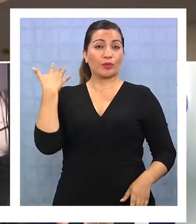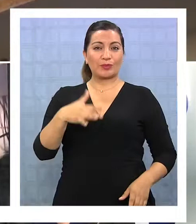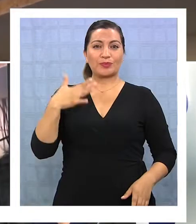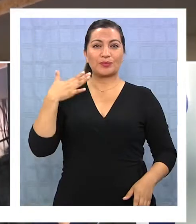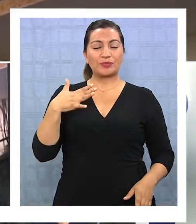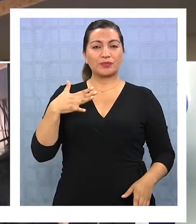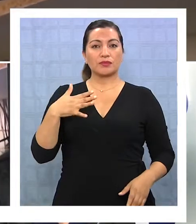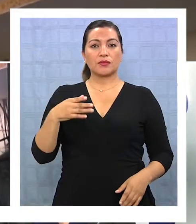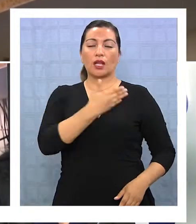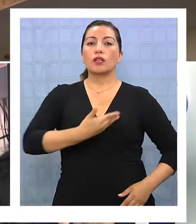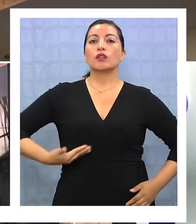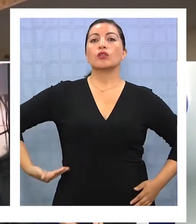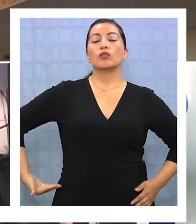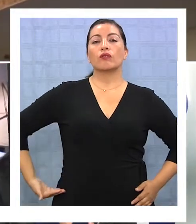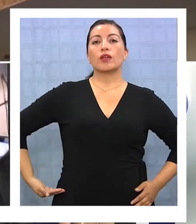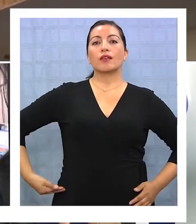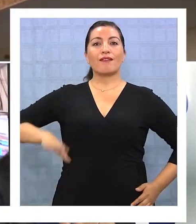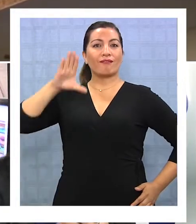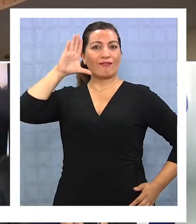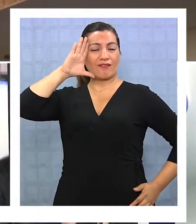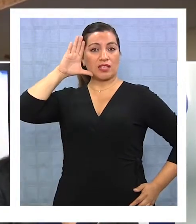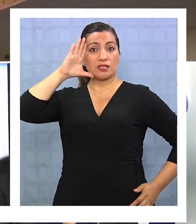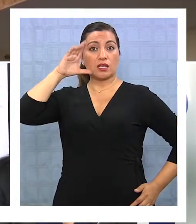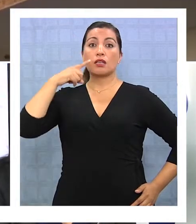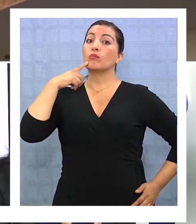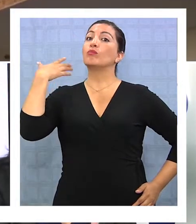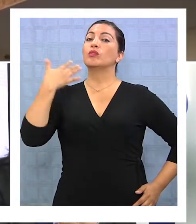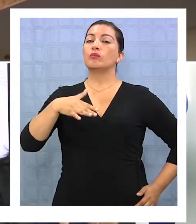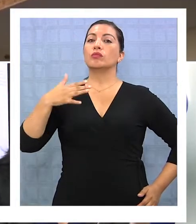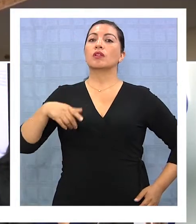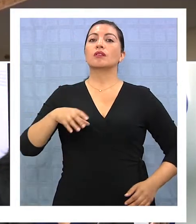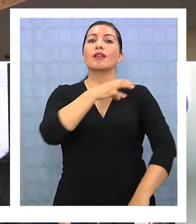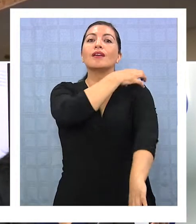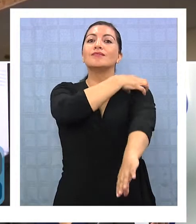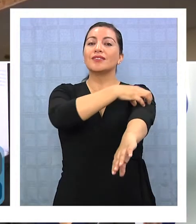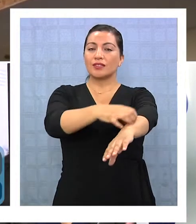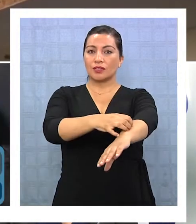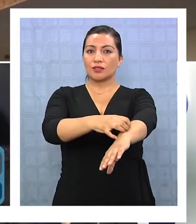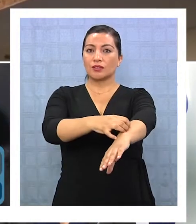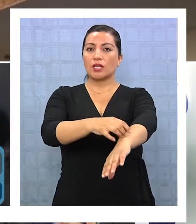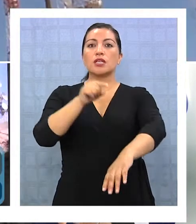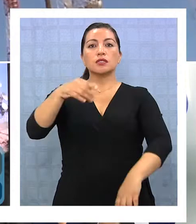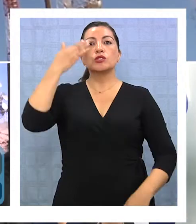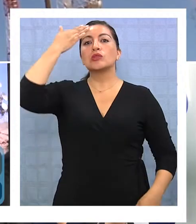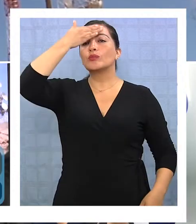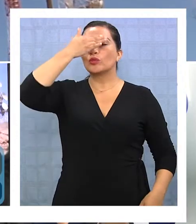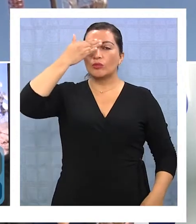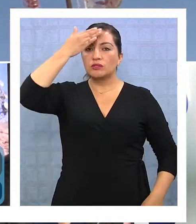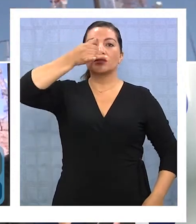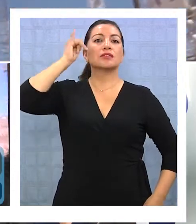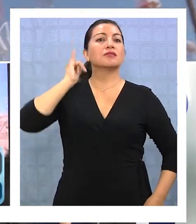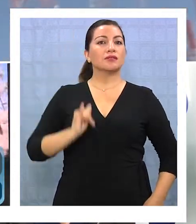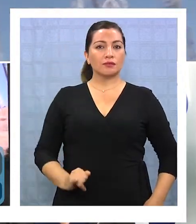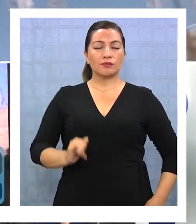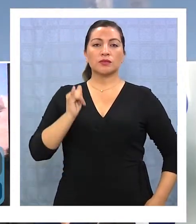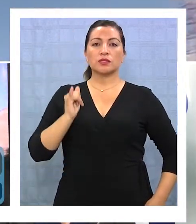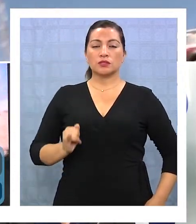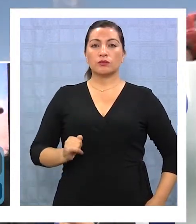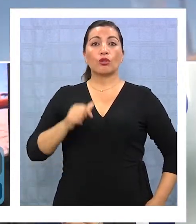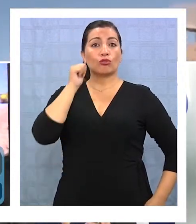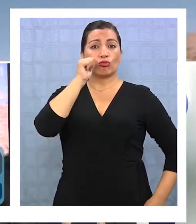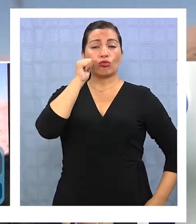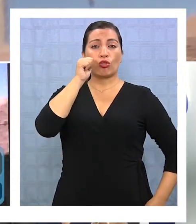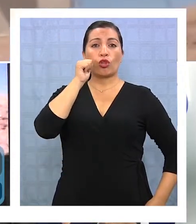es muy importante al gobierno, a la presidenta Bachelet, le importa mucho llegar a las regiones. Es una preocupación permanente el que